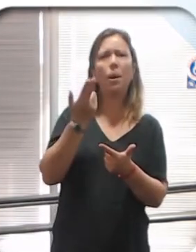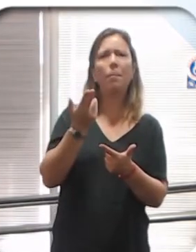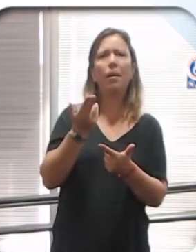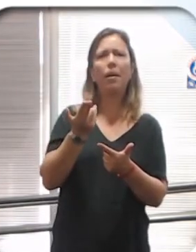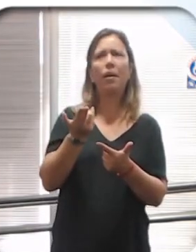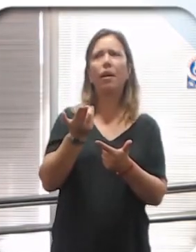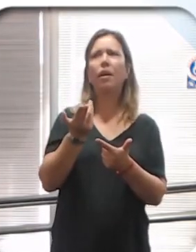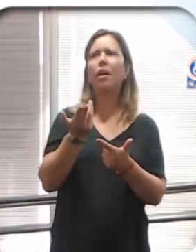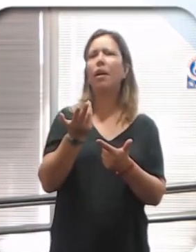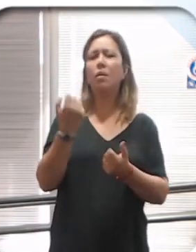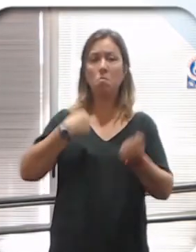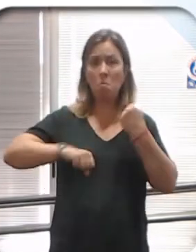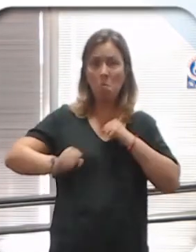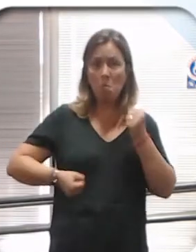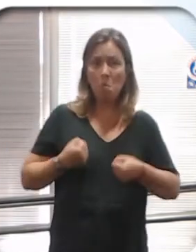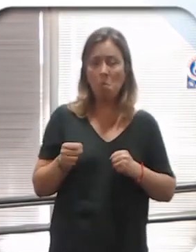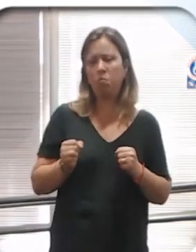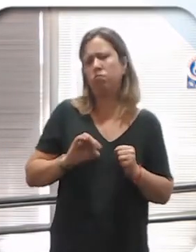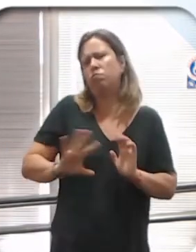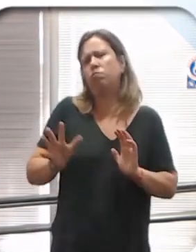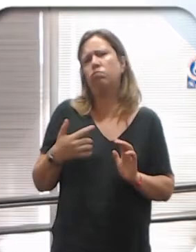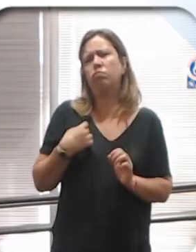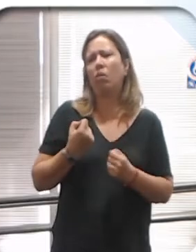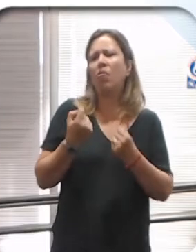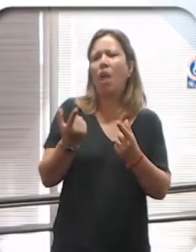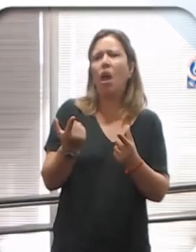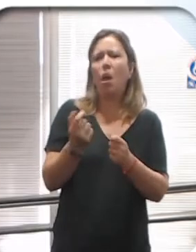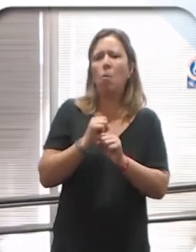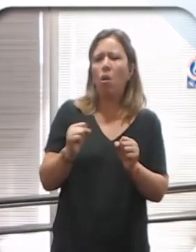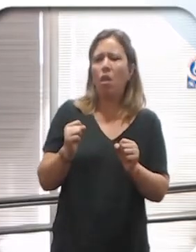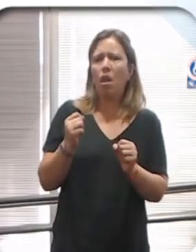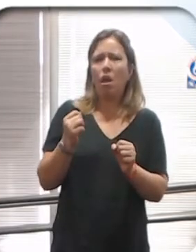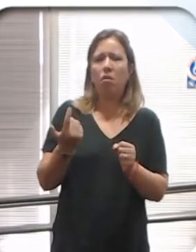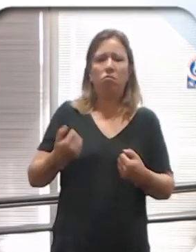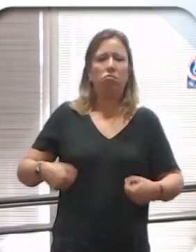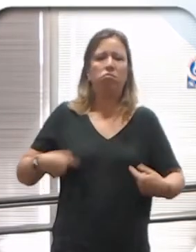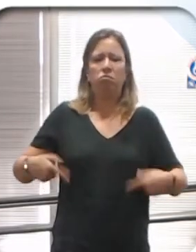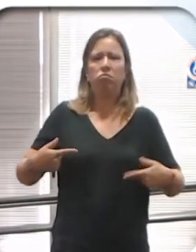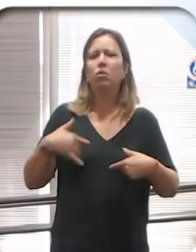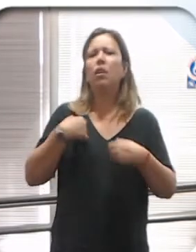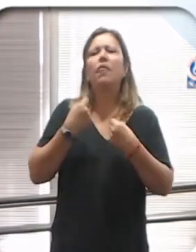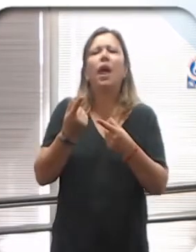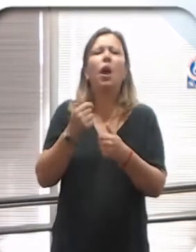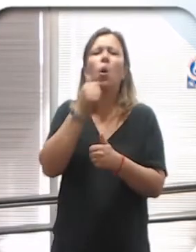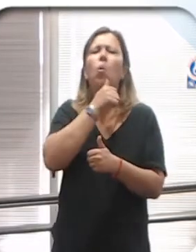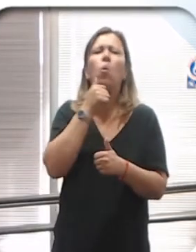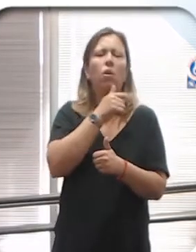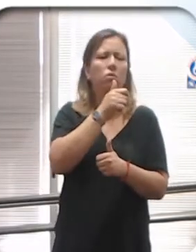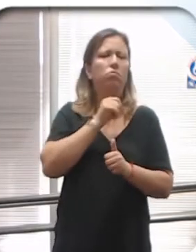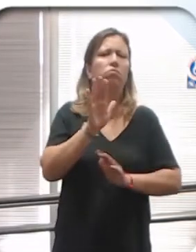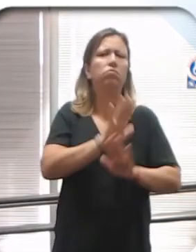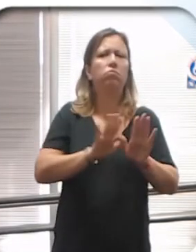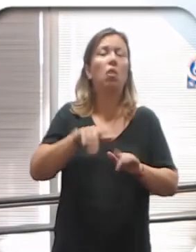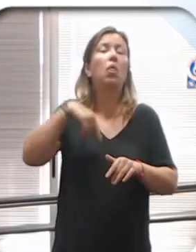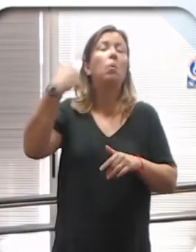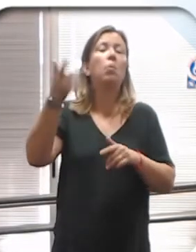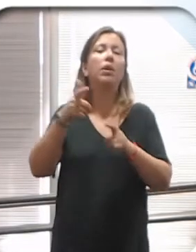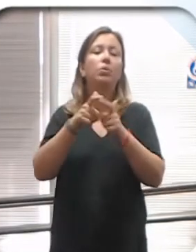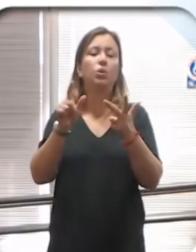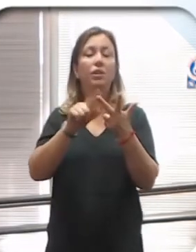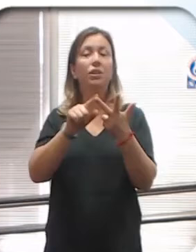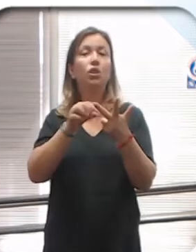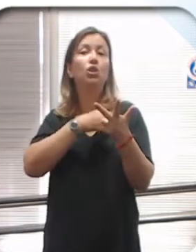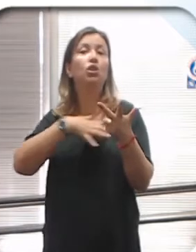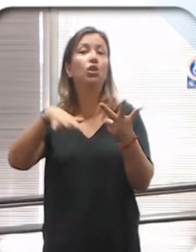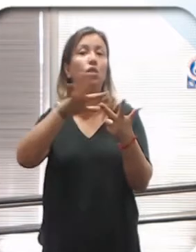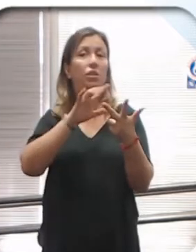motriz y te pongo algo que pueda hacer. Nosotros curamos. Y después, por suerte, aparece el modelo